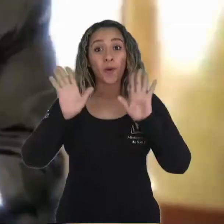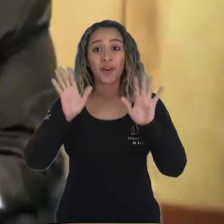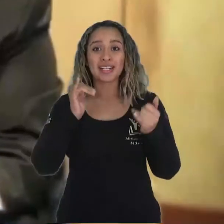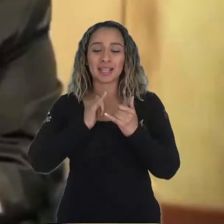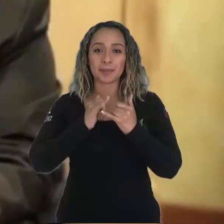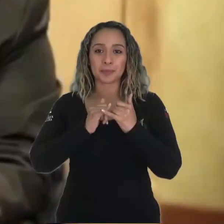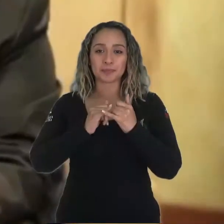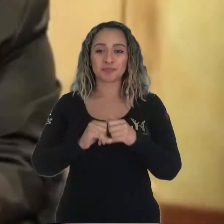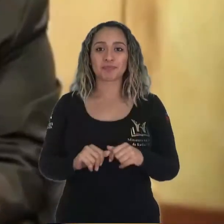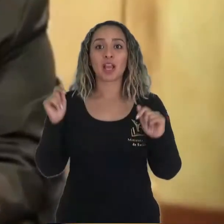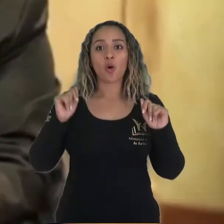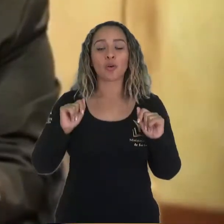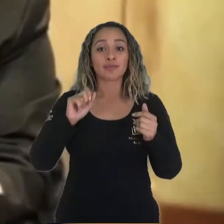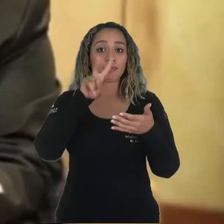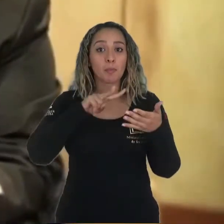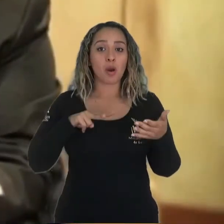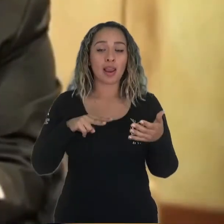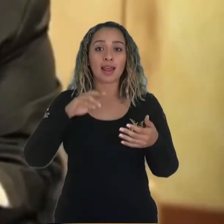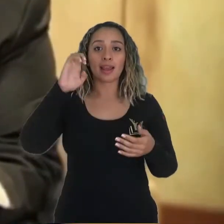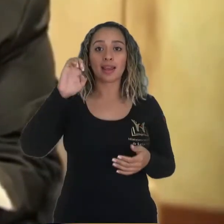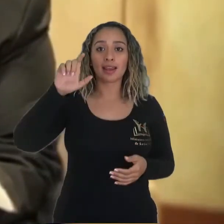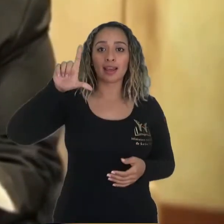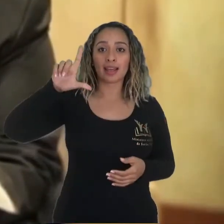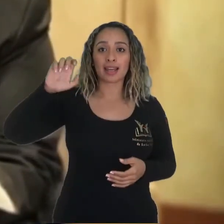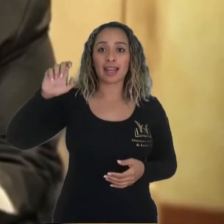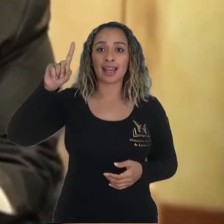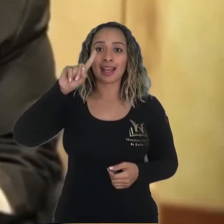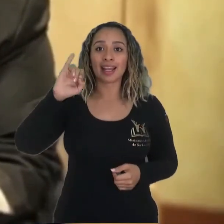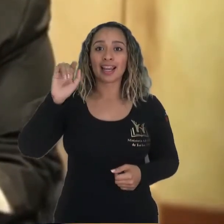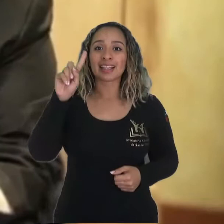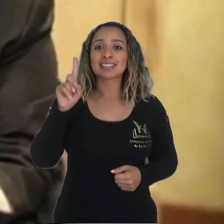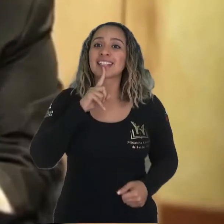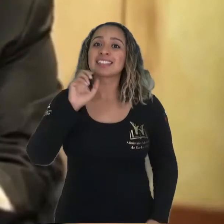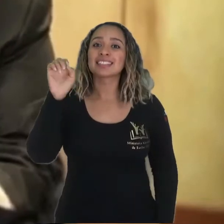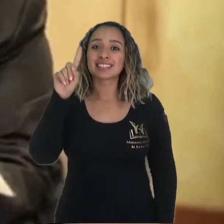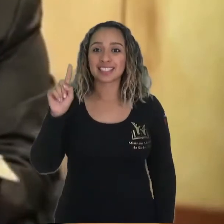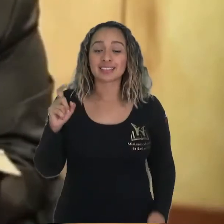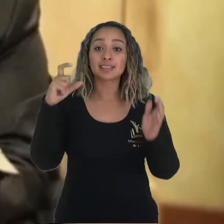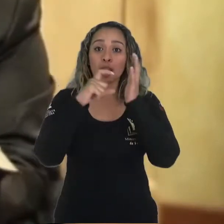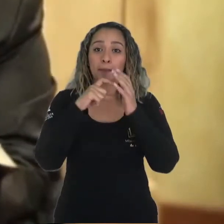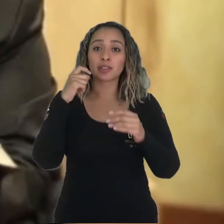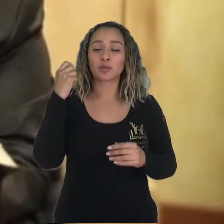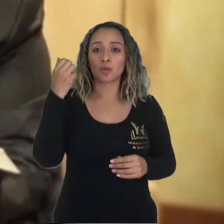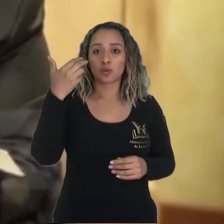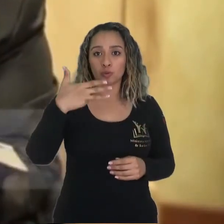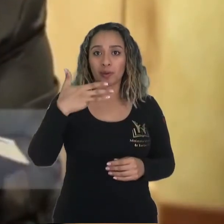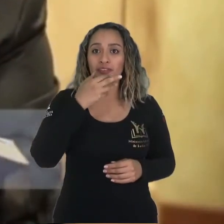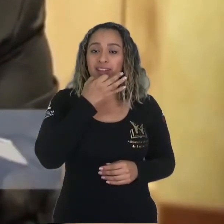Hola querido, vamos a leer Ecclesiastes 9, 5 y 6